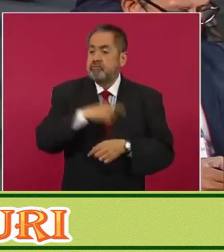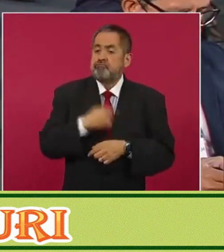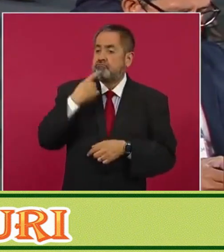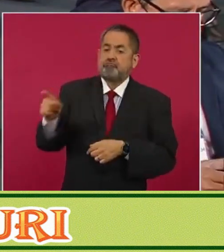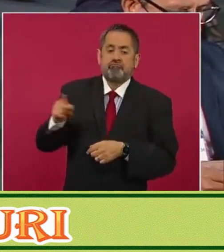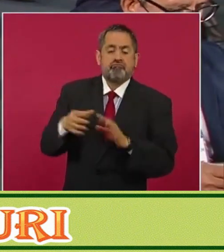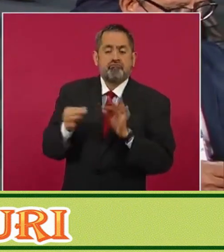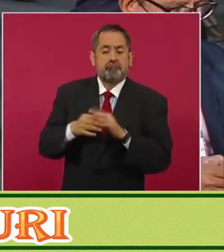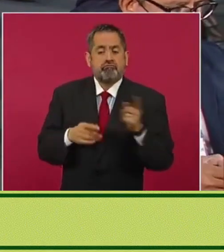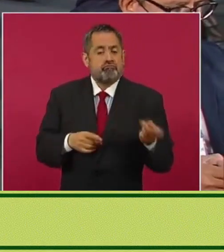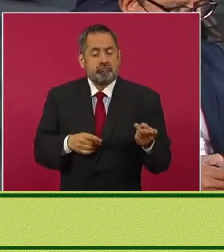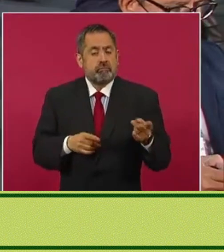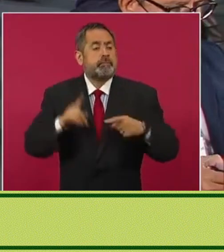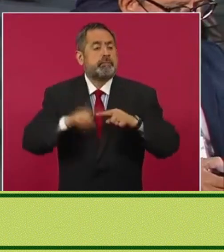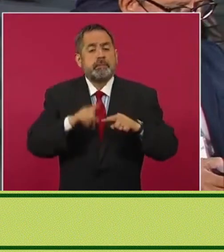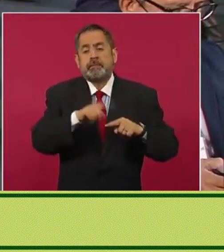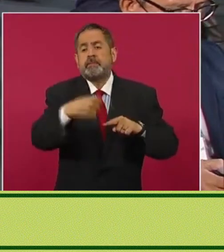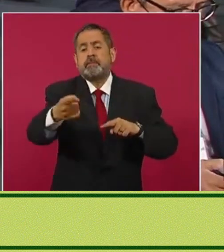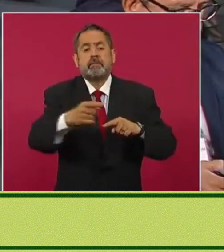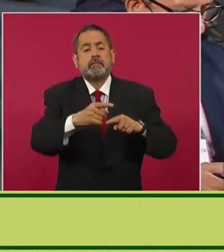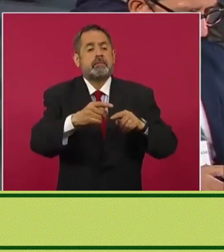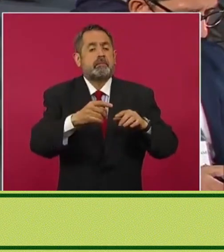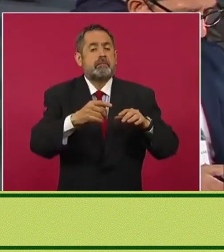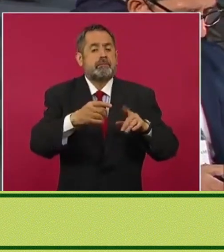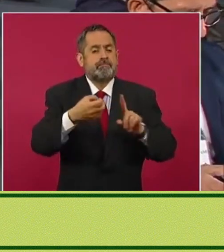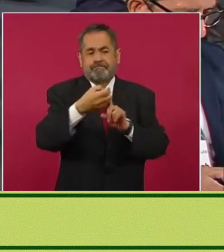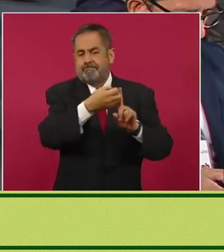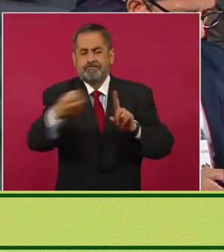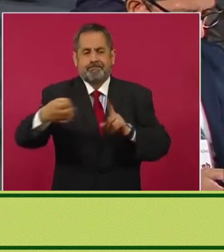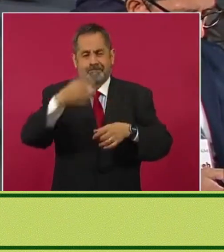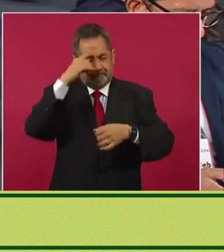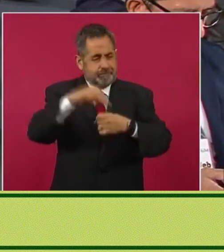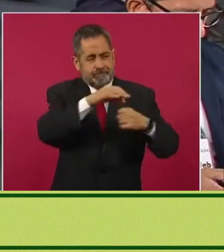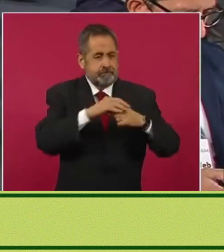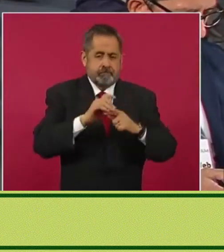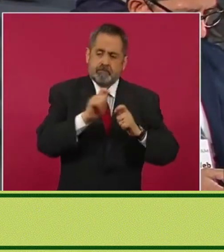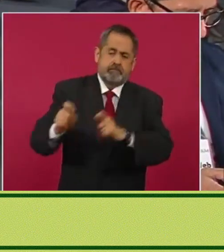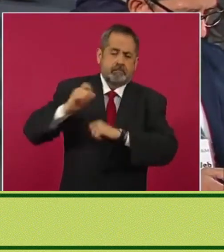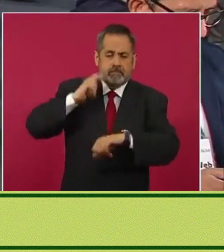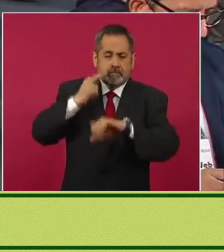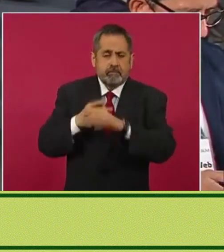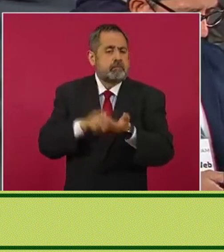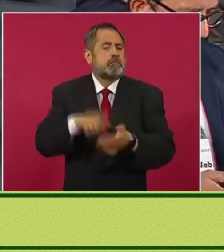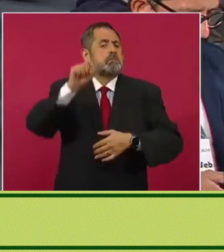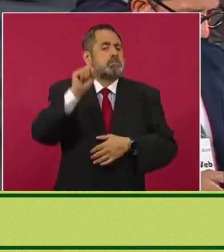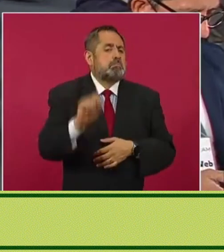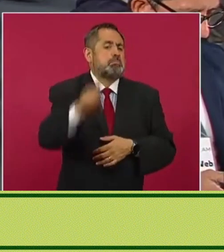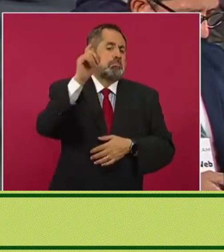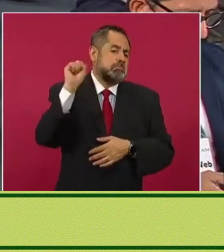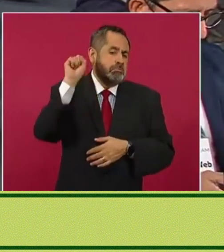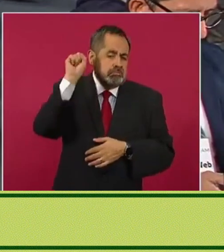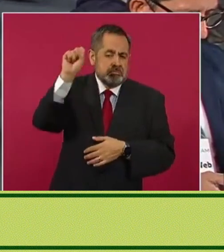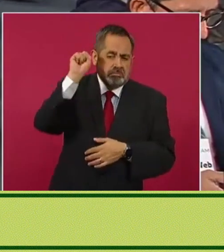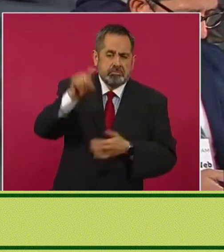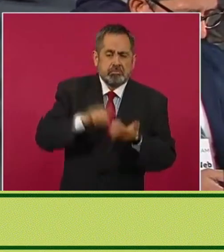que la organización presidente de estas elecciones se dejó en manos del sindicato que estaba en manos de